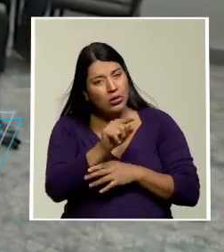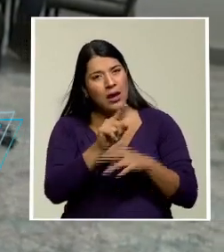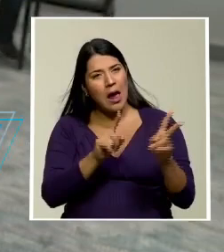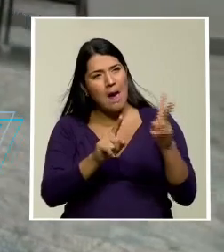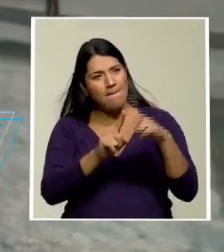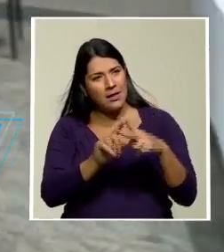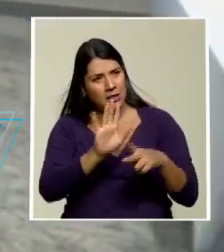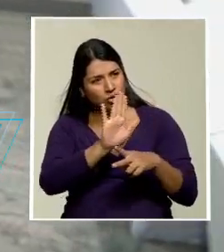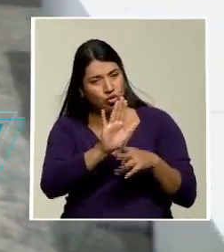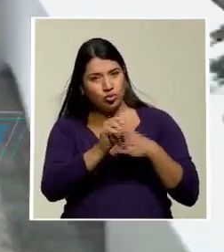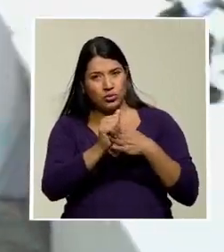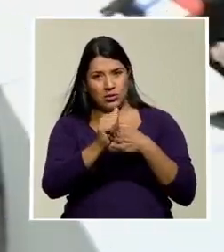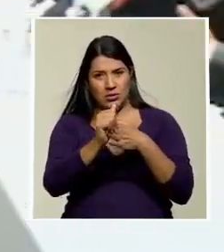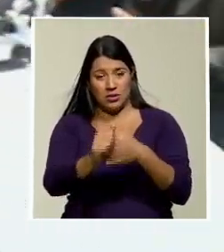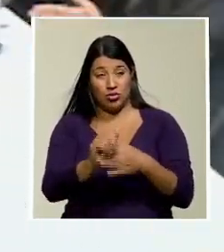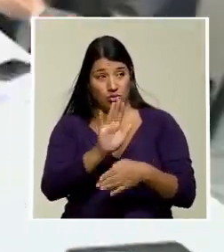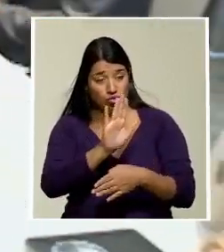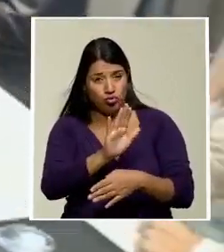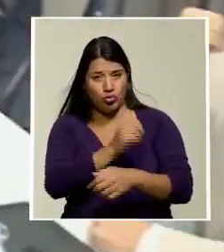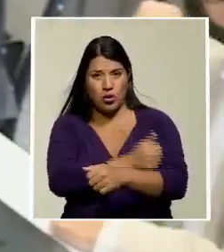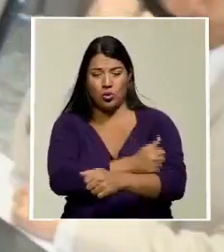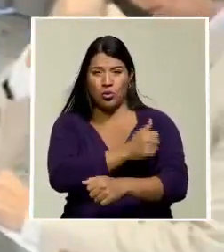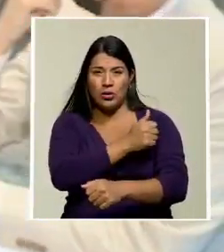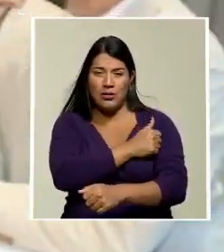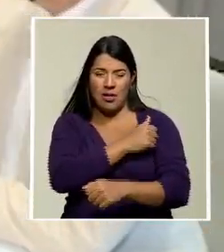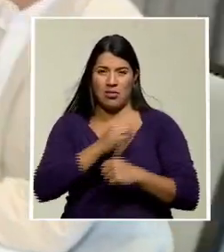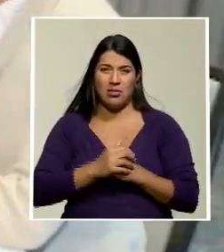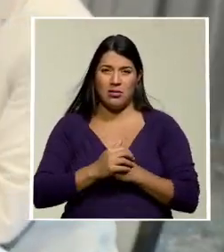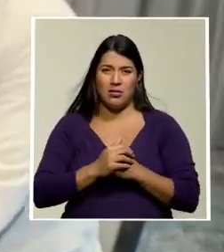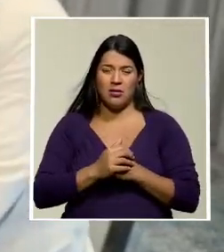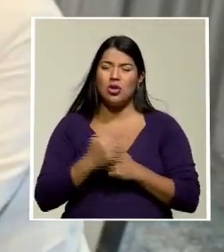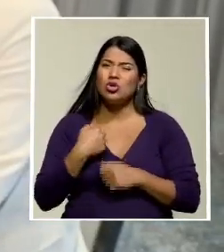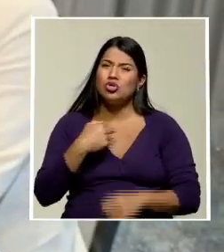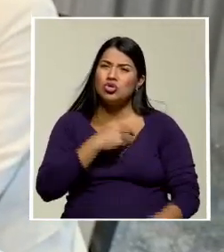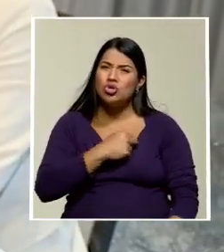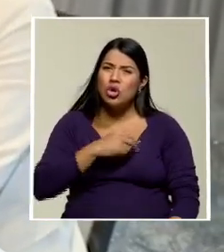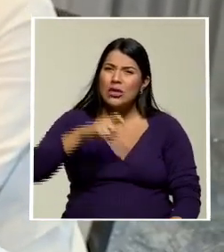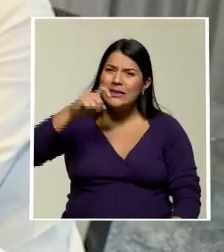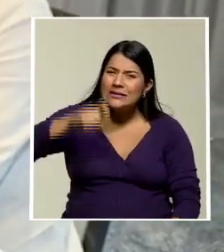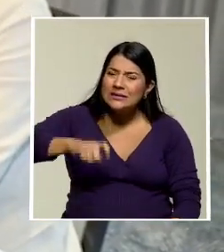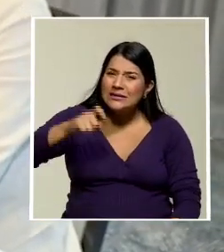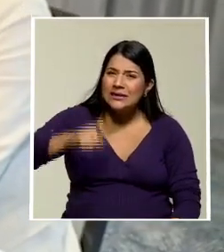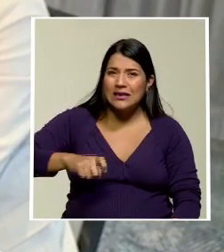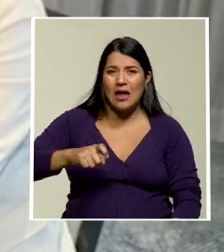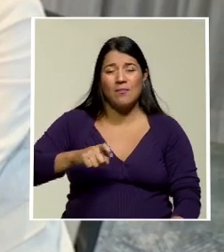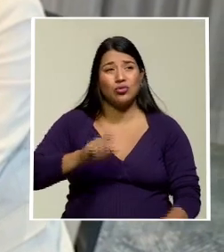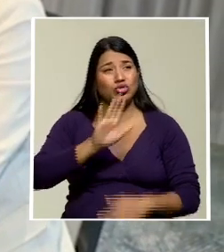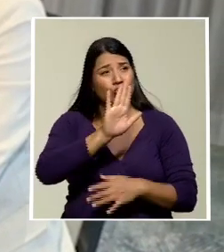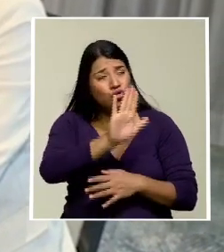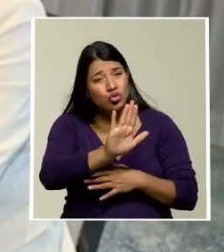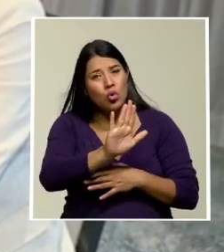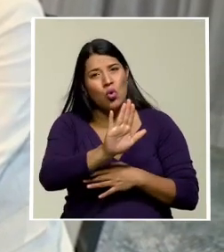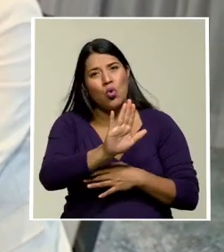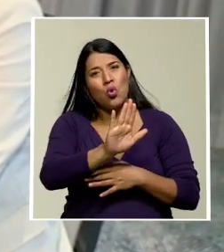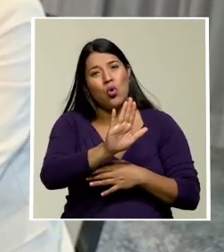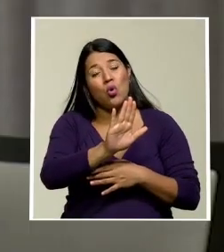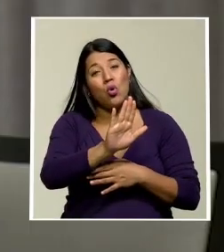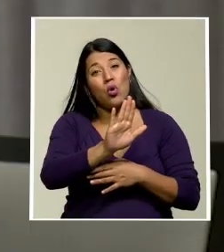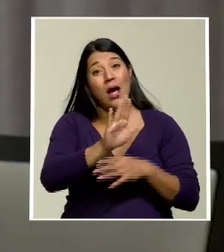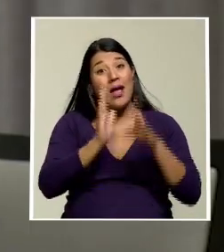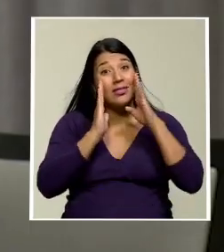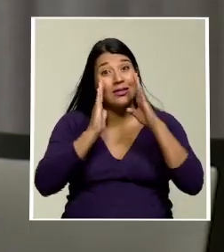su autoridad. Es necesaria su presencia para resolver este